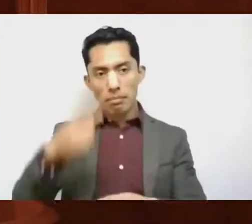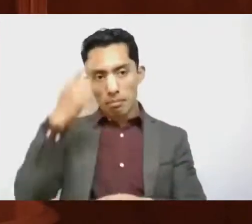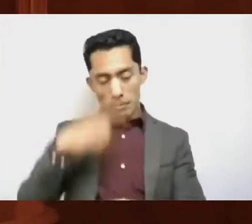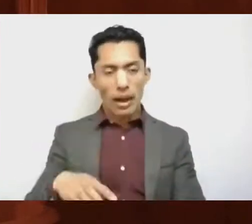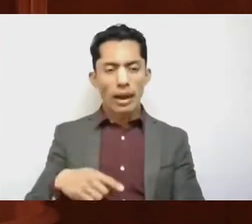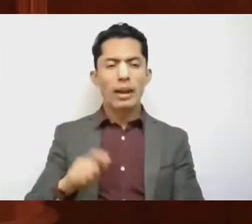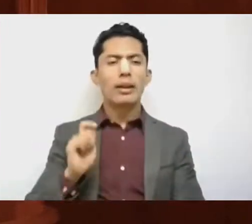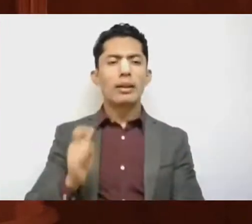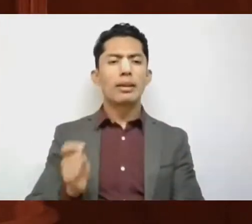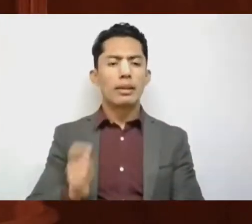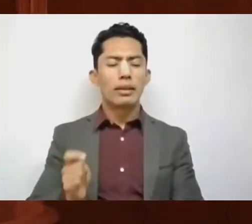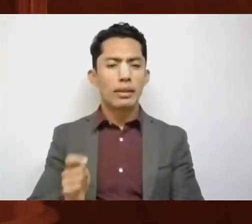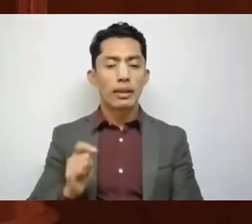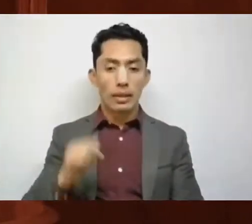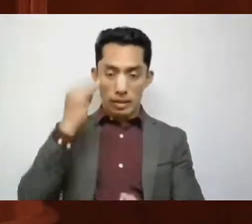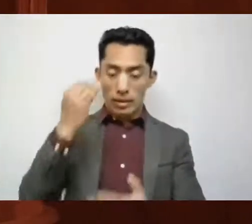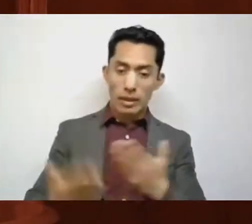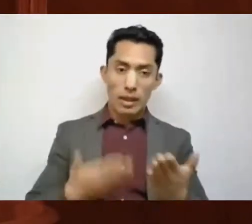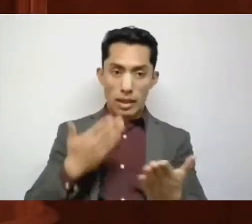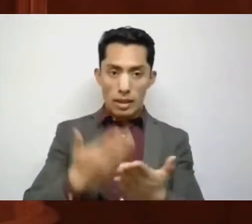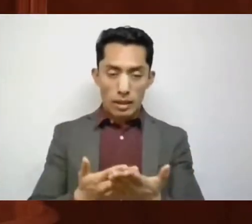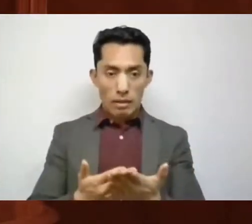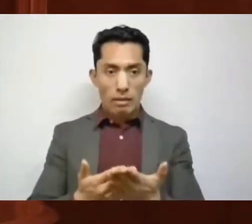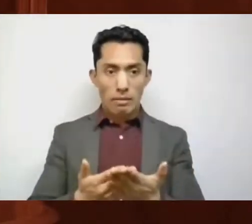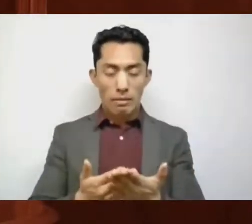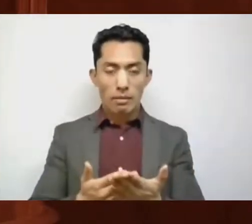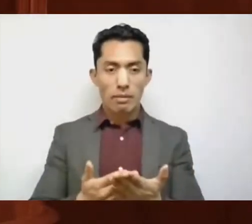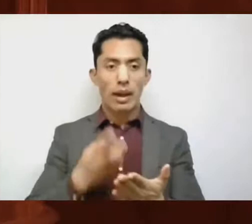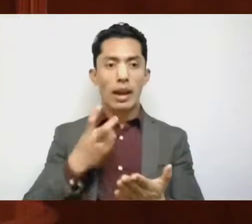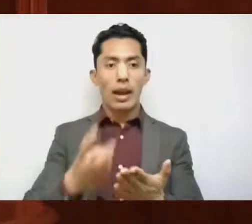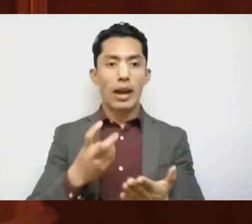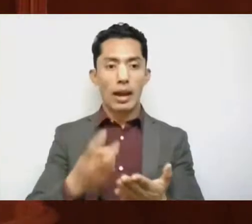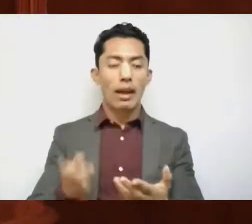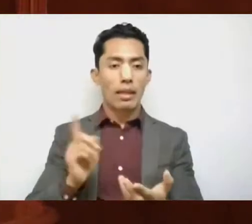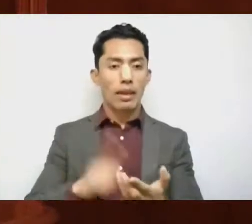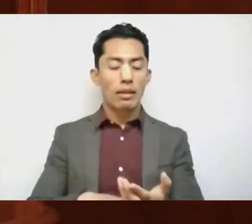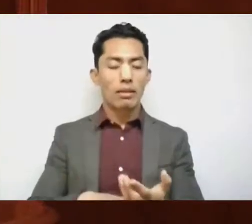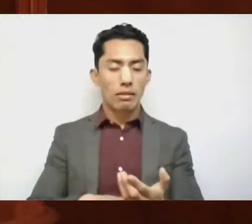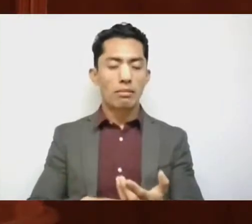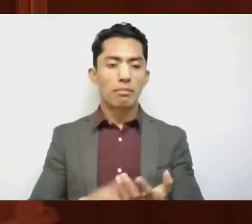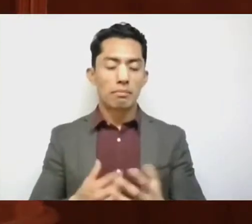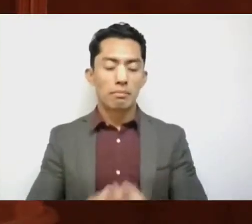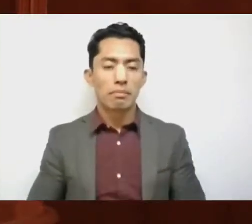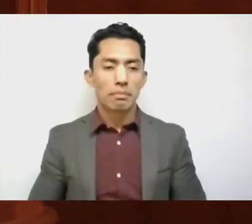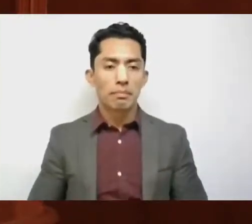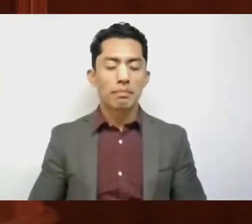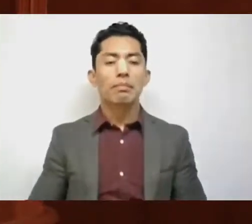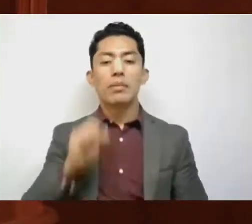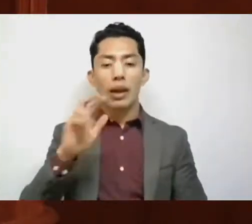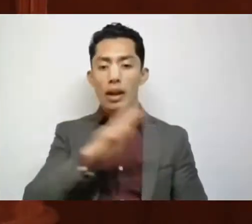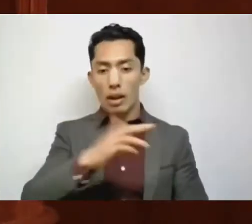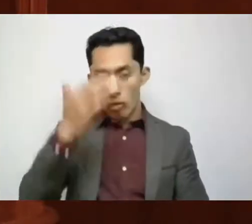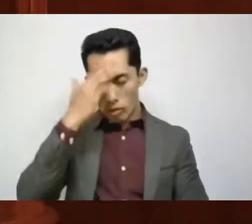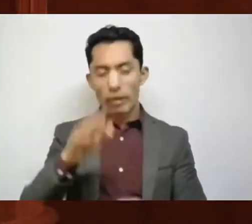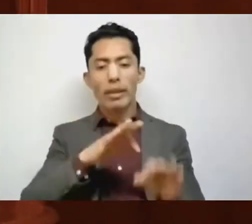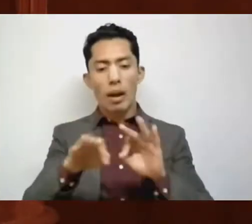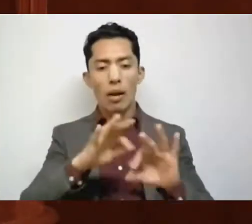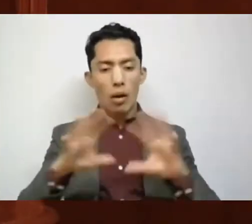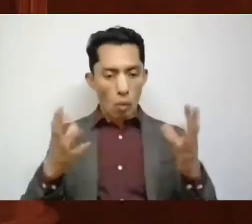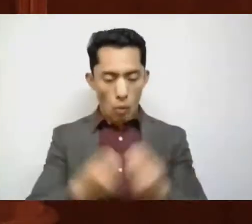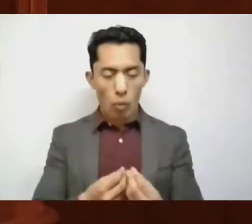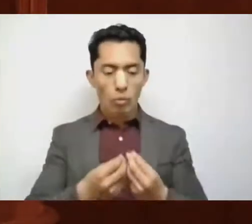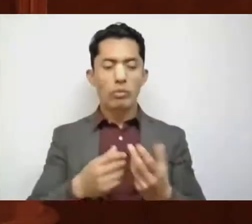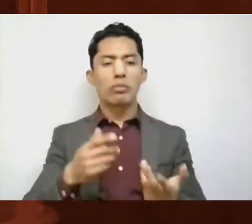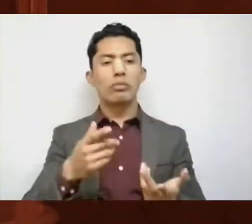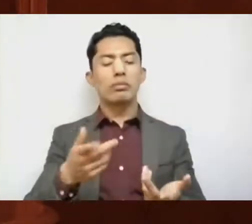iniciativa pudiese quedar solamente en el tintero. Reconozco el esfuerzo que hemos hecho en conjunto, desde las